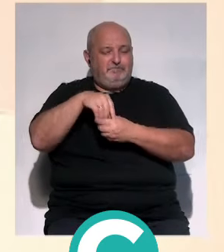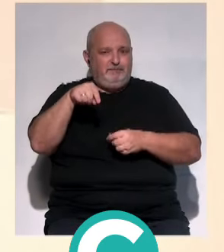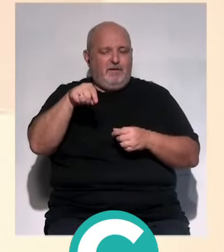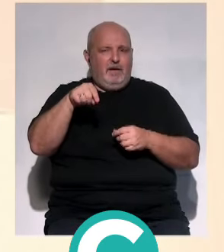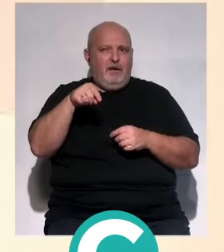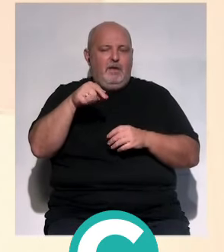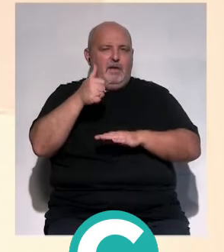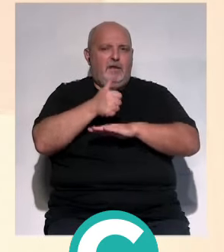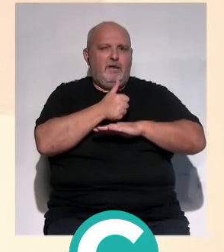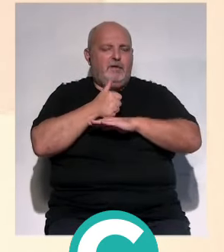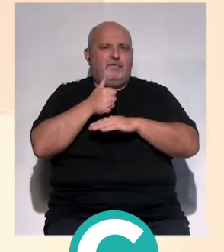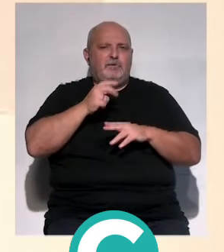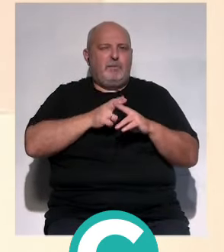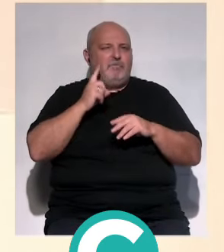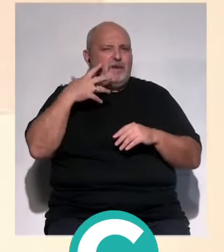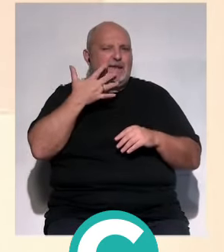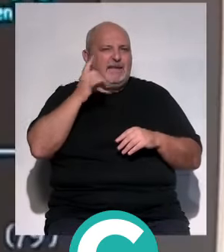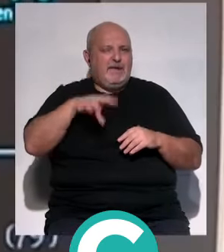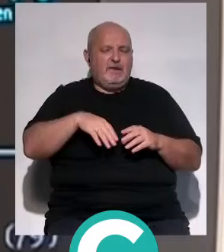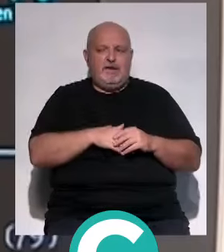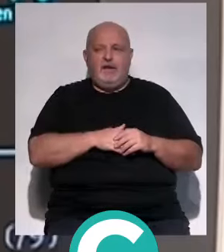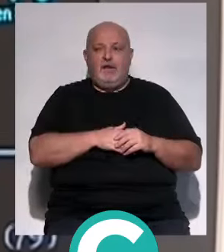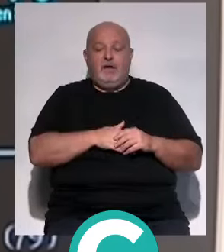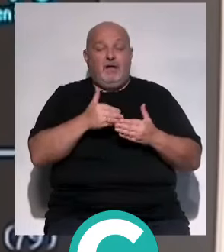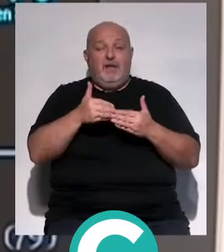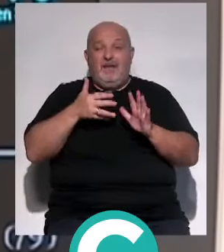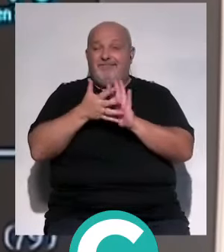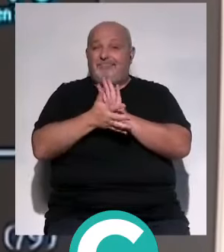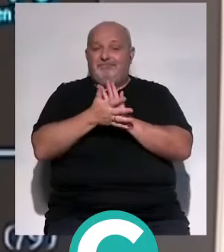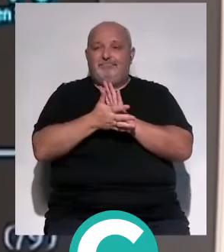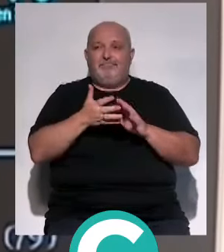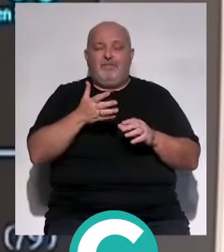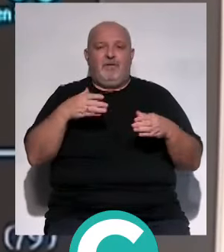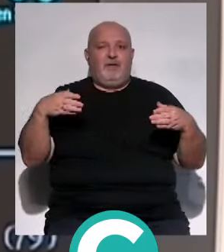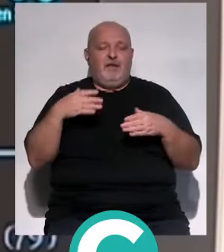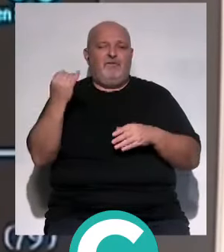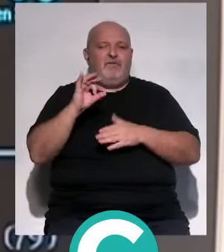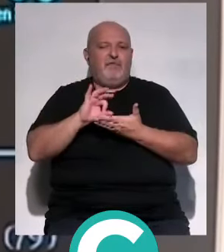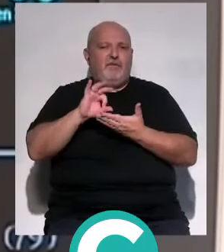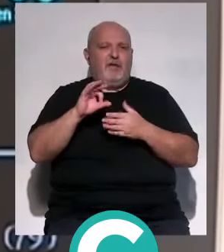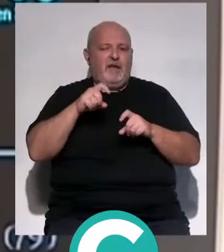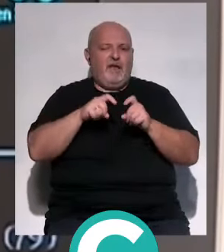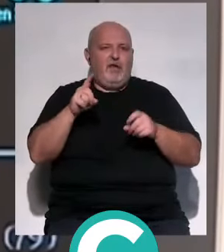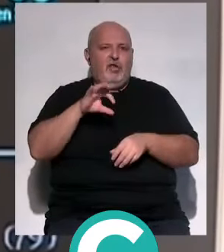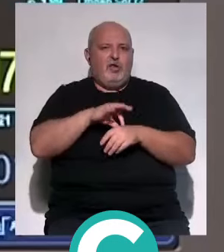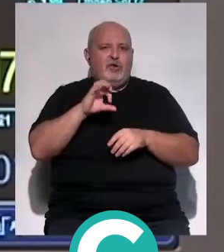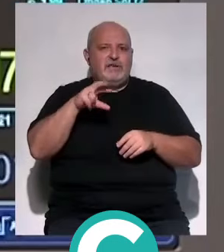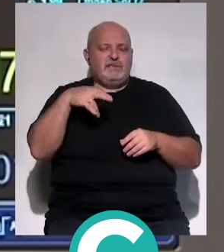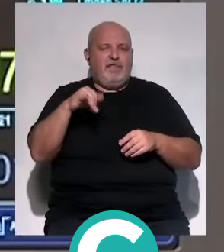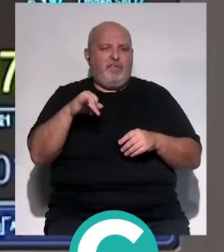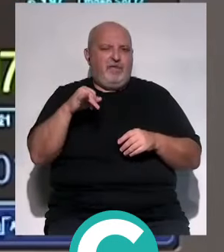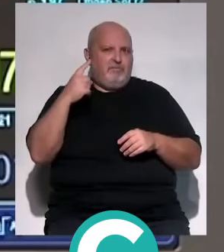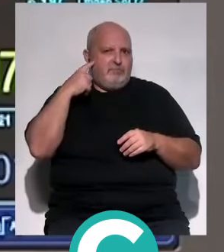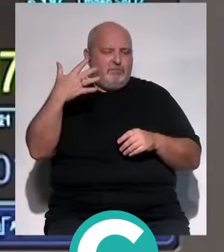ciudadanía en este centro? Como he comentado anteriormente, nuestro jefe de servicio de ginecología, el doctor Sánchez Cibanto, que es un